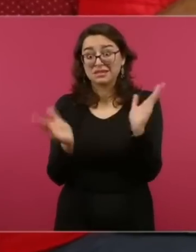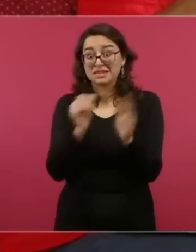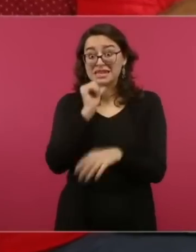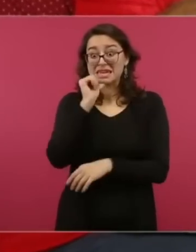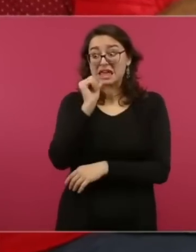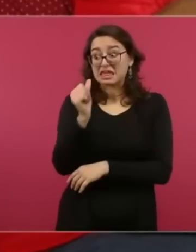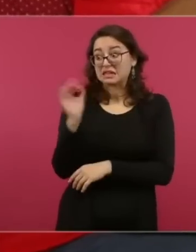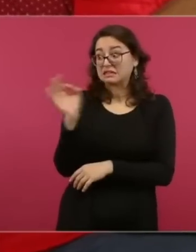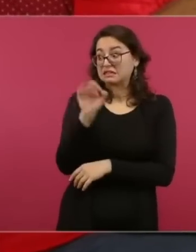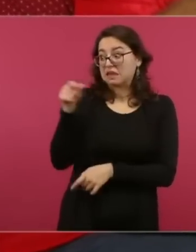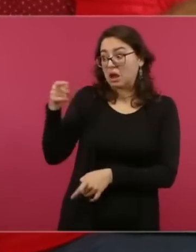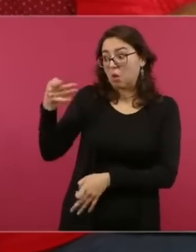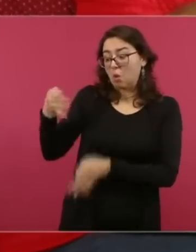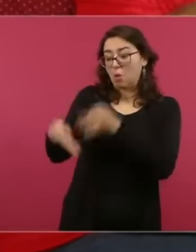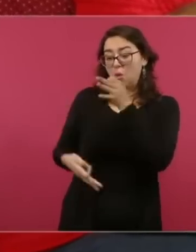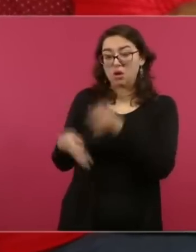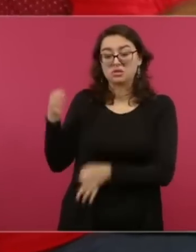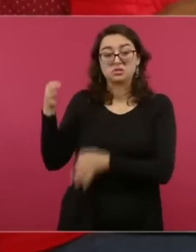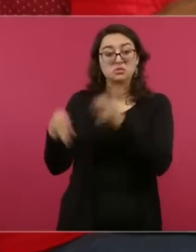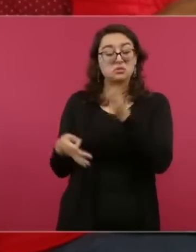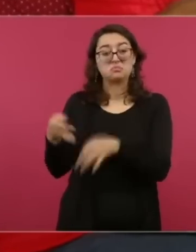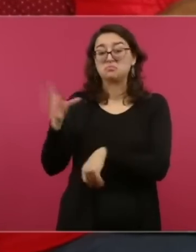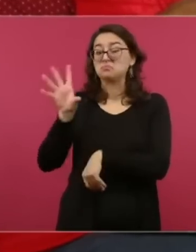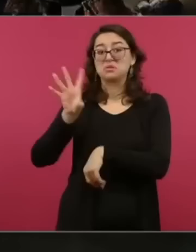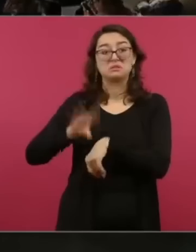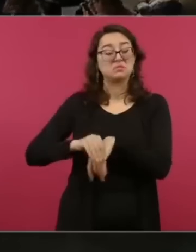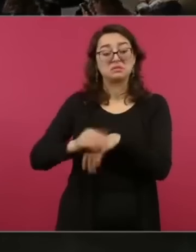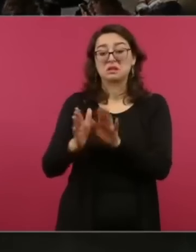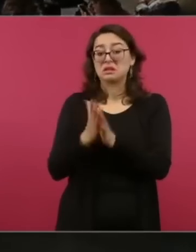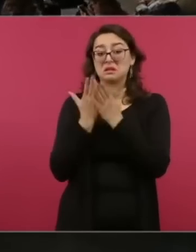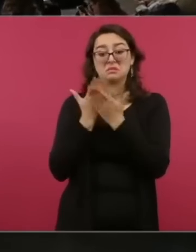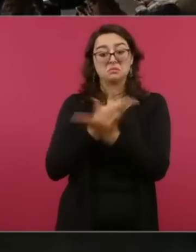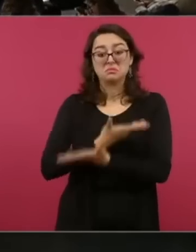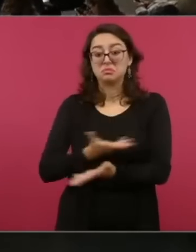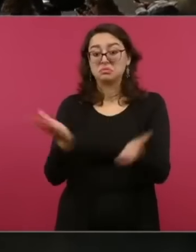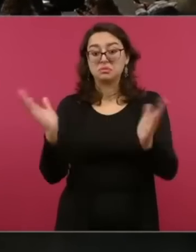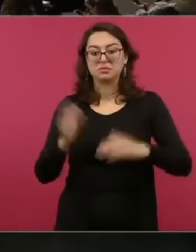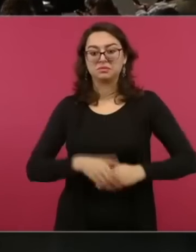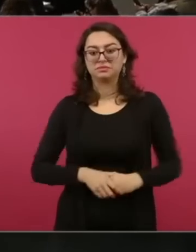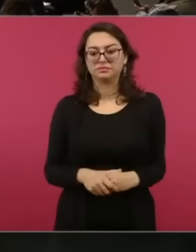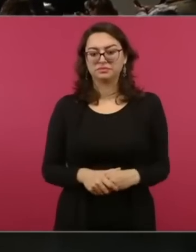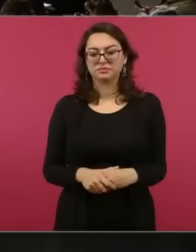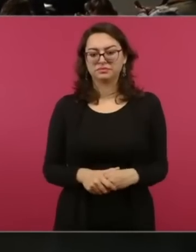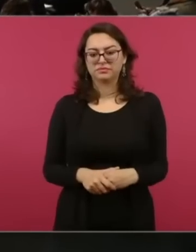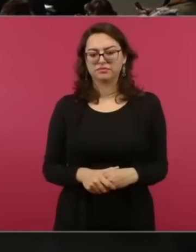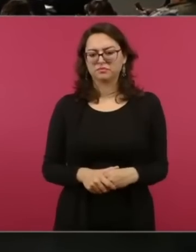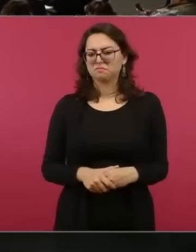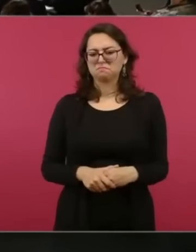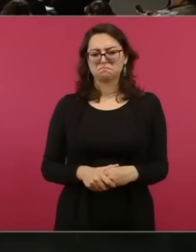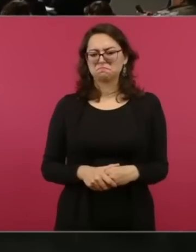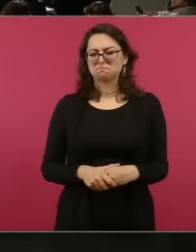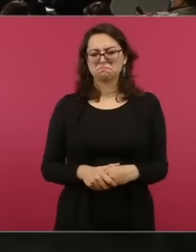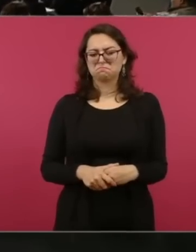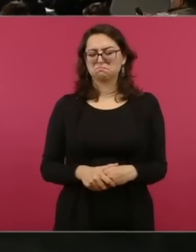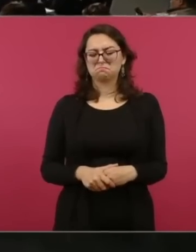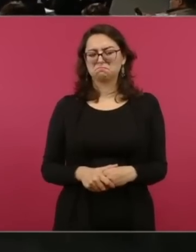orden judicial los libros, estos libros nuevos no lleguen a las aulas. No hay ningún